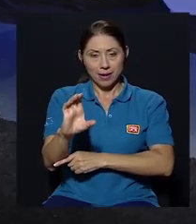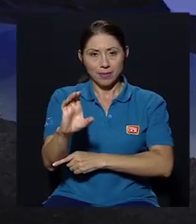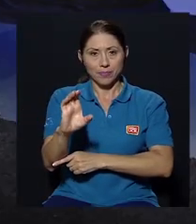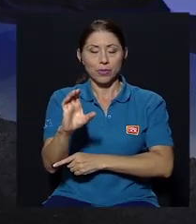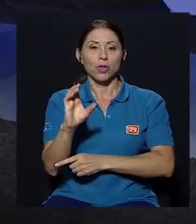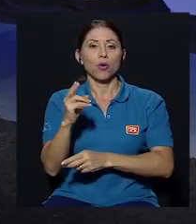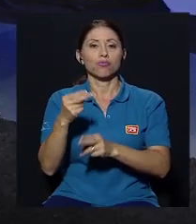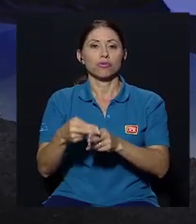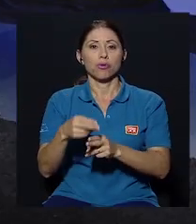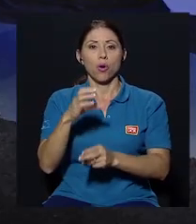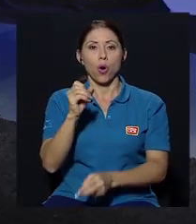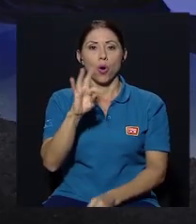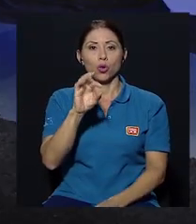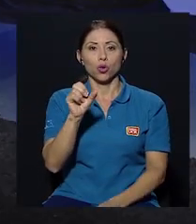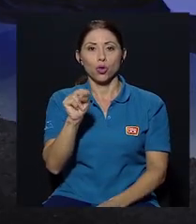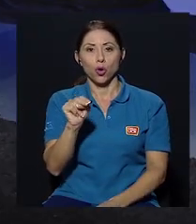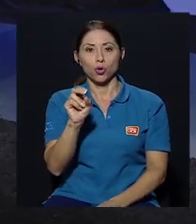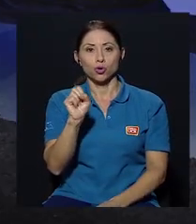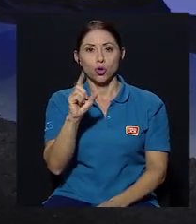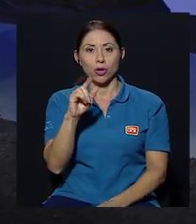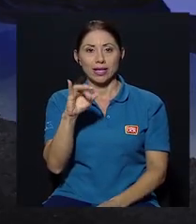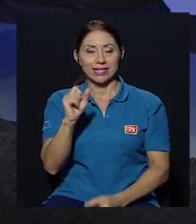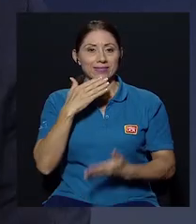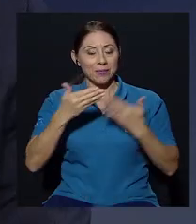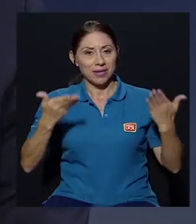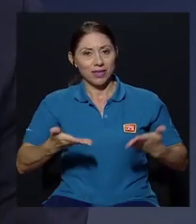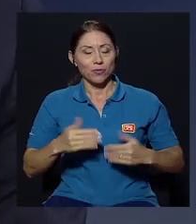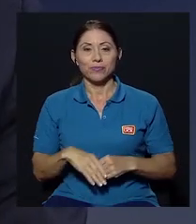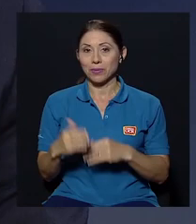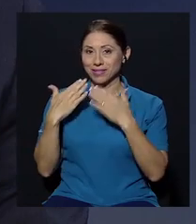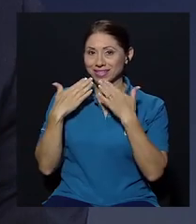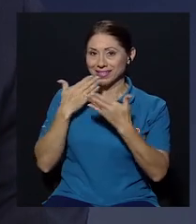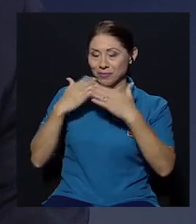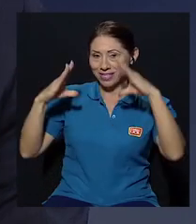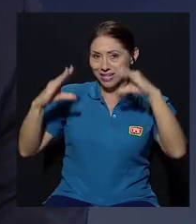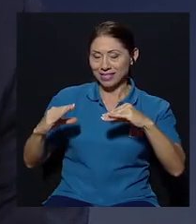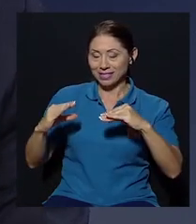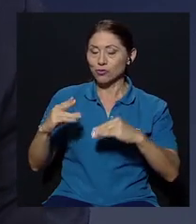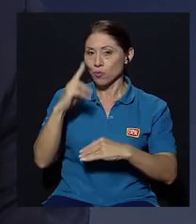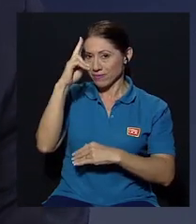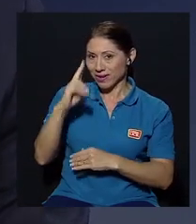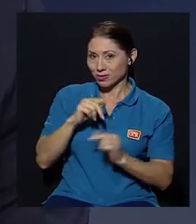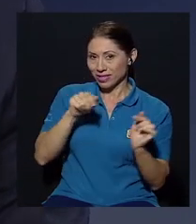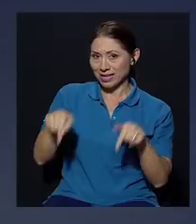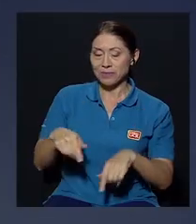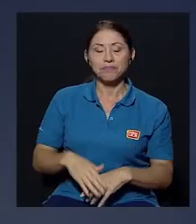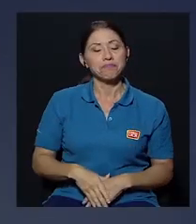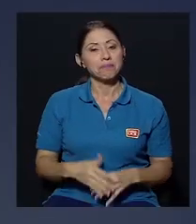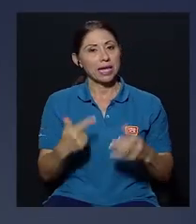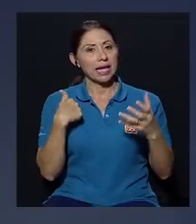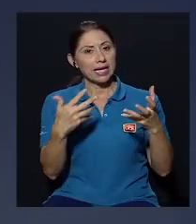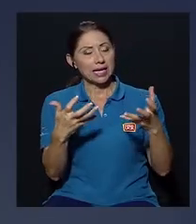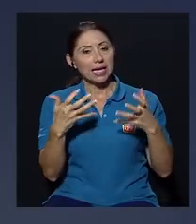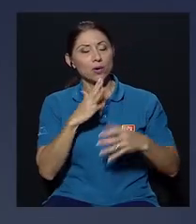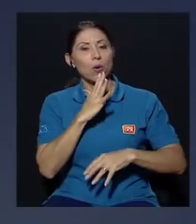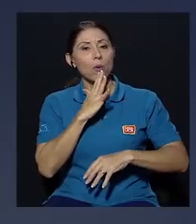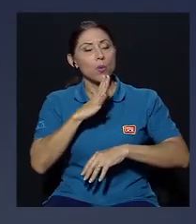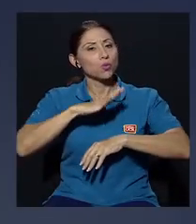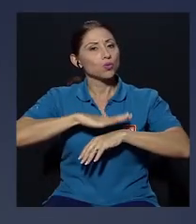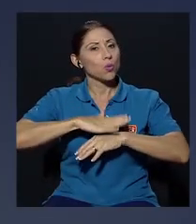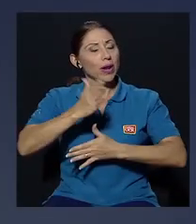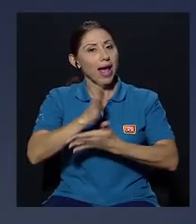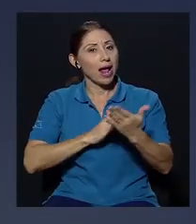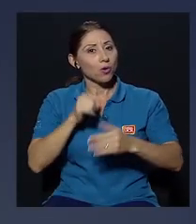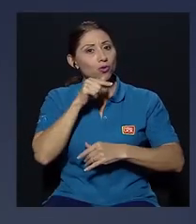Ciudadana Don Otón Solís Bienvenido Don Otón Muchas gracias, buenas tardes, es un privilegio estar aquí Don Otón, quiero hablar